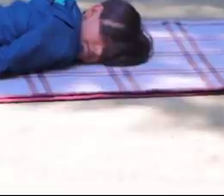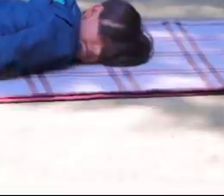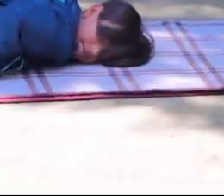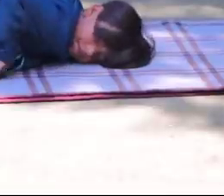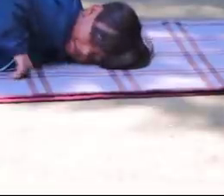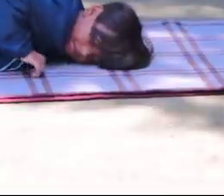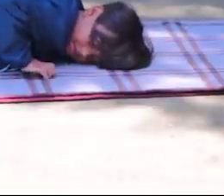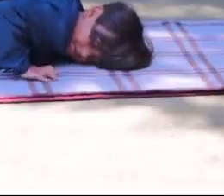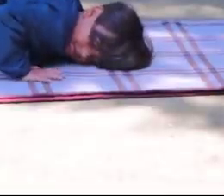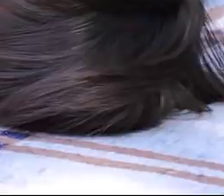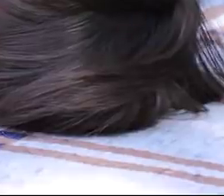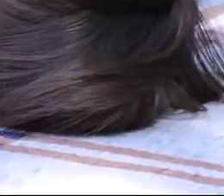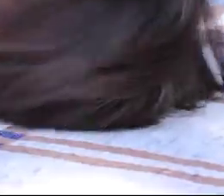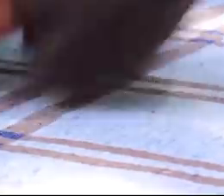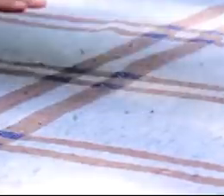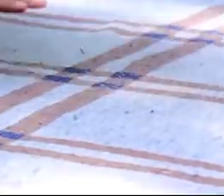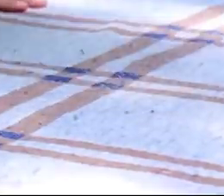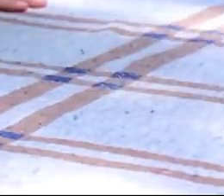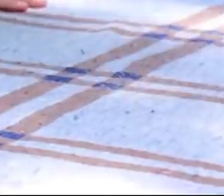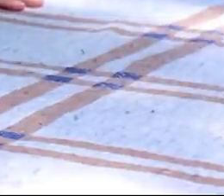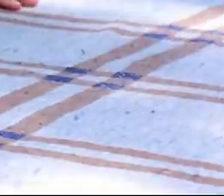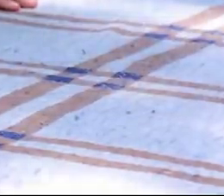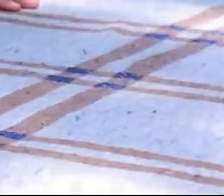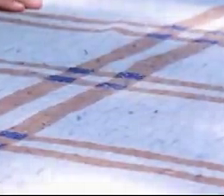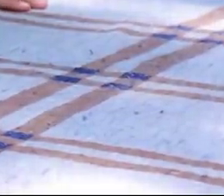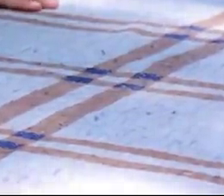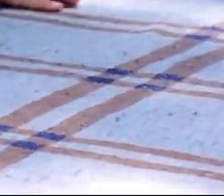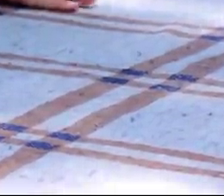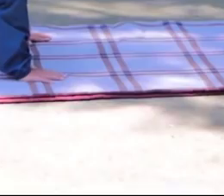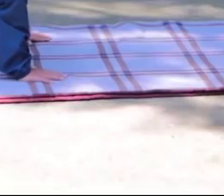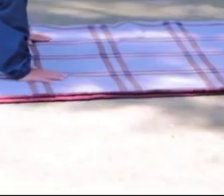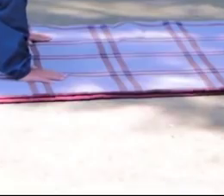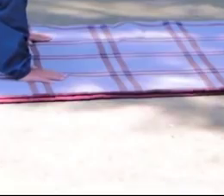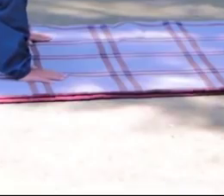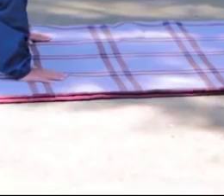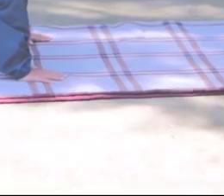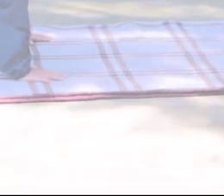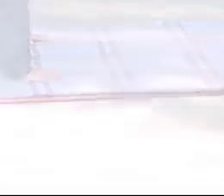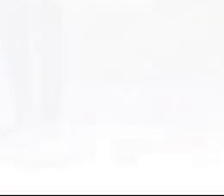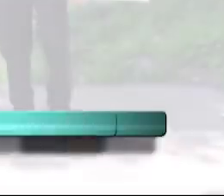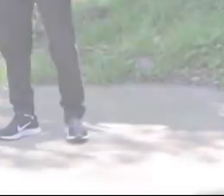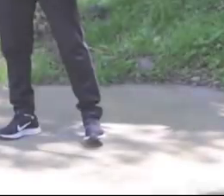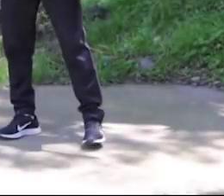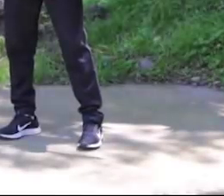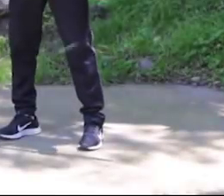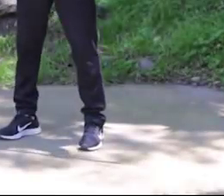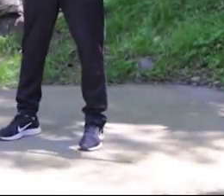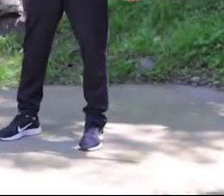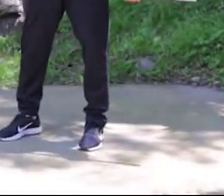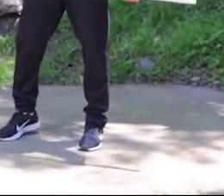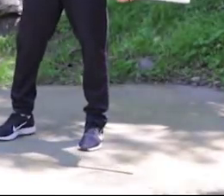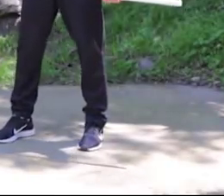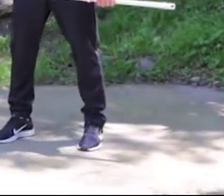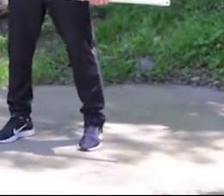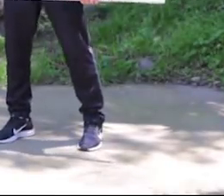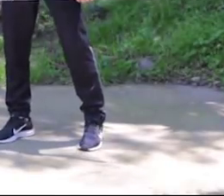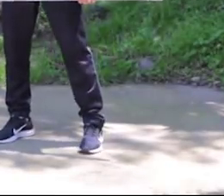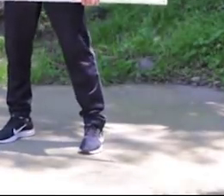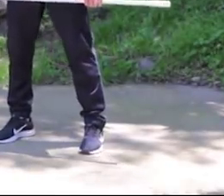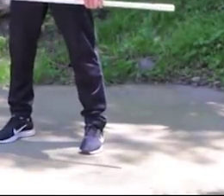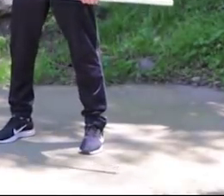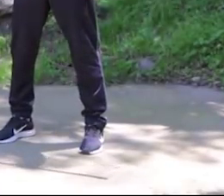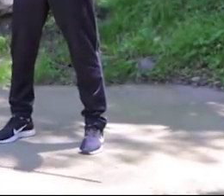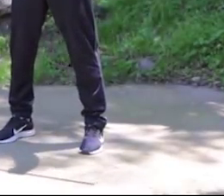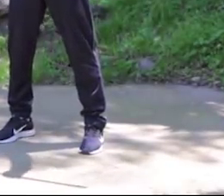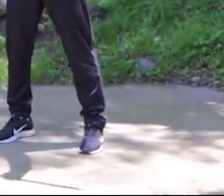nuevamente para hacer el ejercicio. Extendemos brazos y trabajamos. Ok, vamos a trabajar hombro.